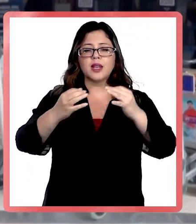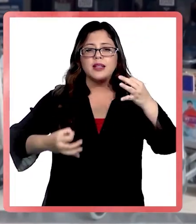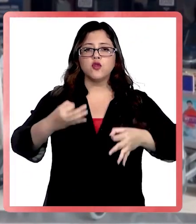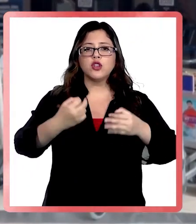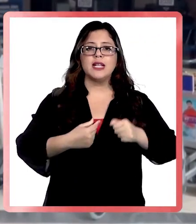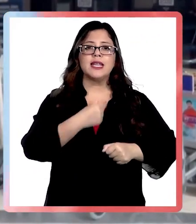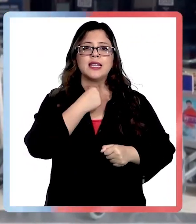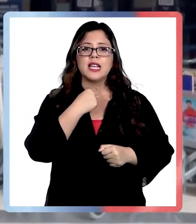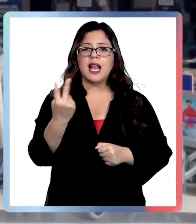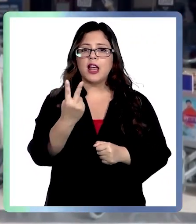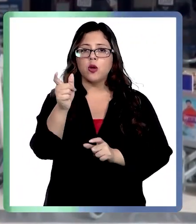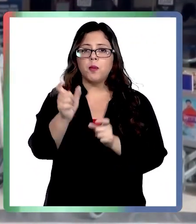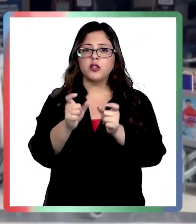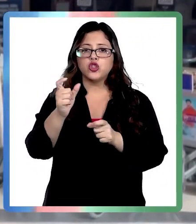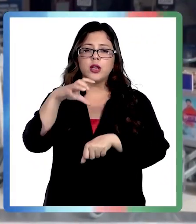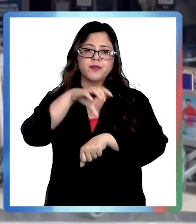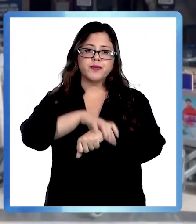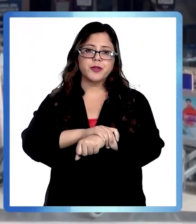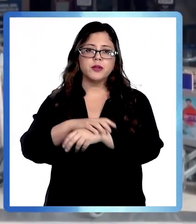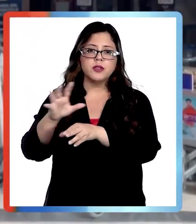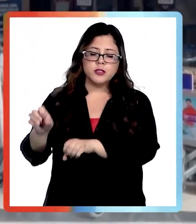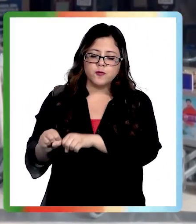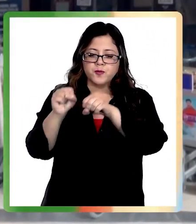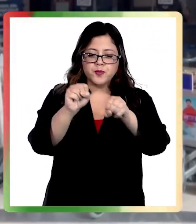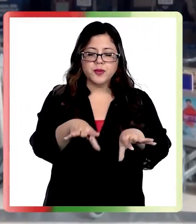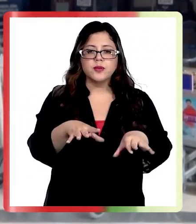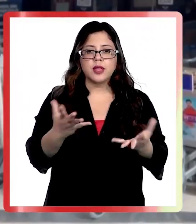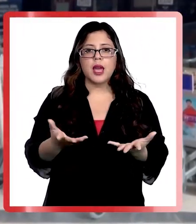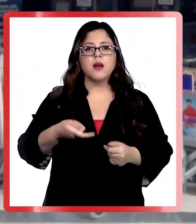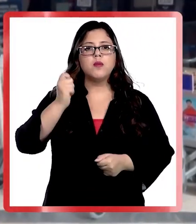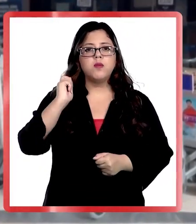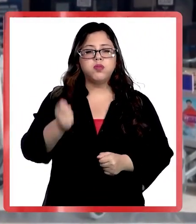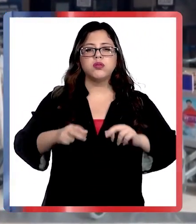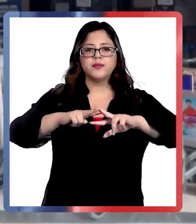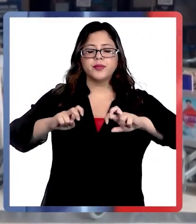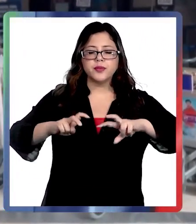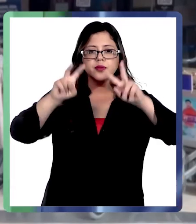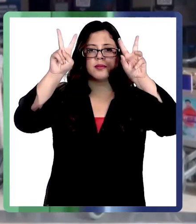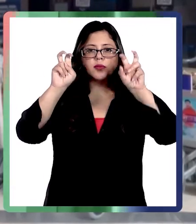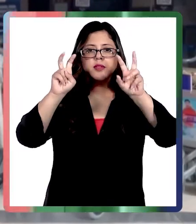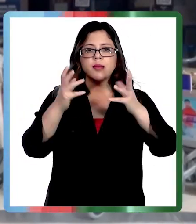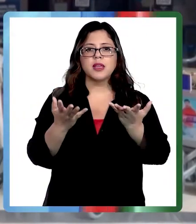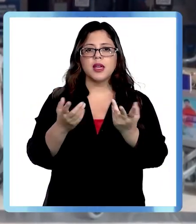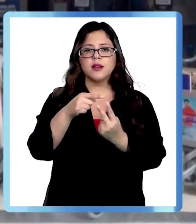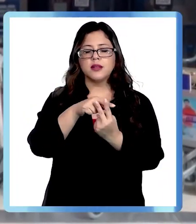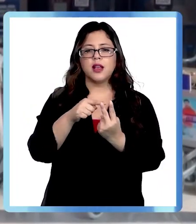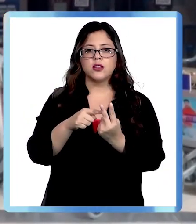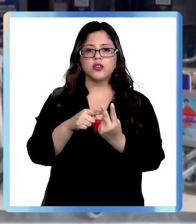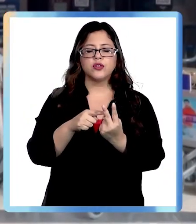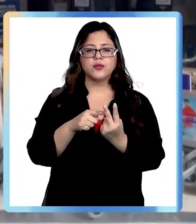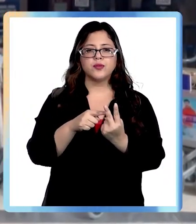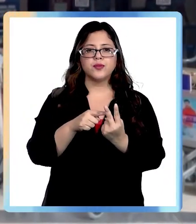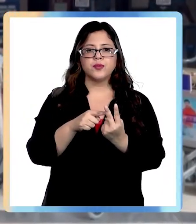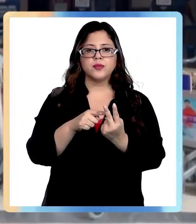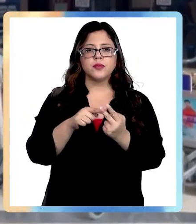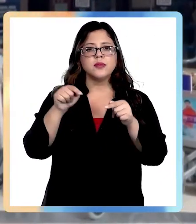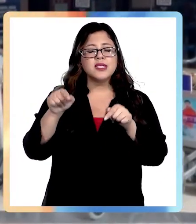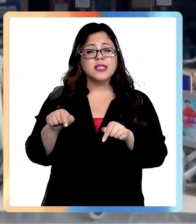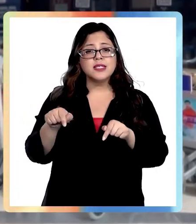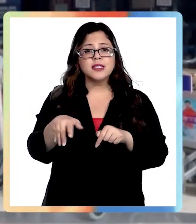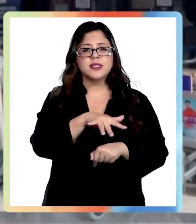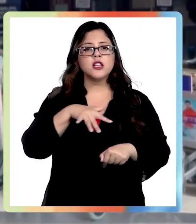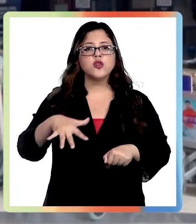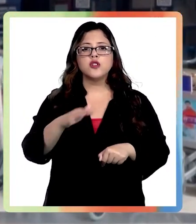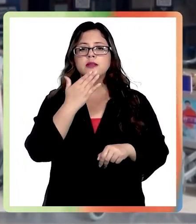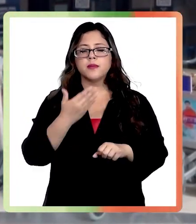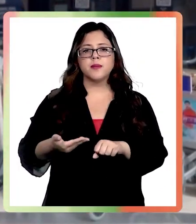Antofagasta a ambos imputados con el objeto de formalizar investigación respecto de ambos imputados y en ese contexto